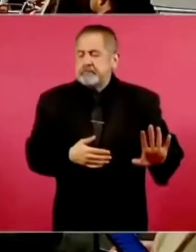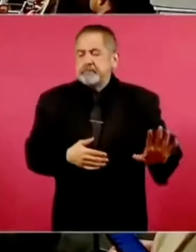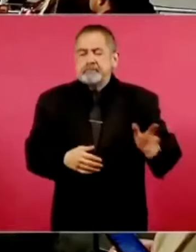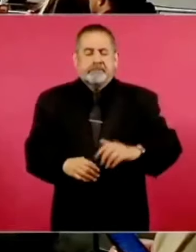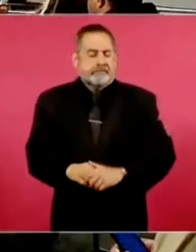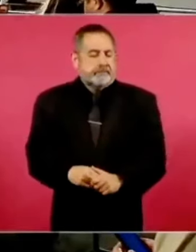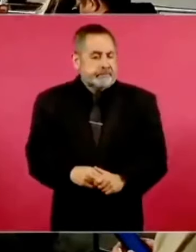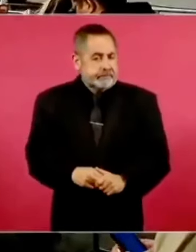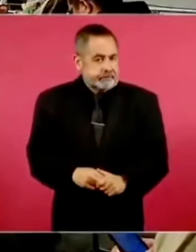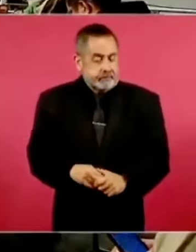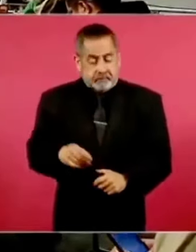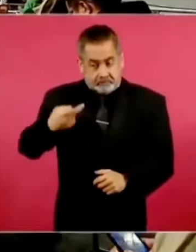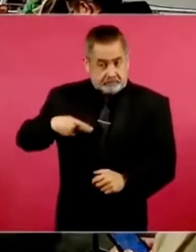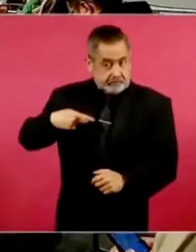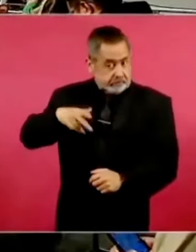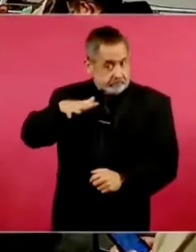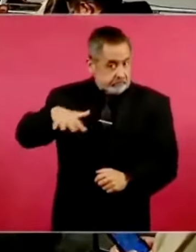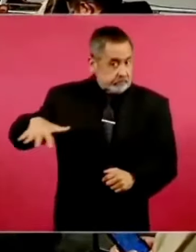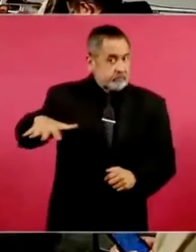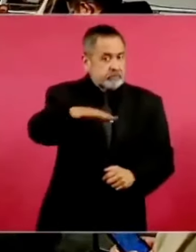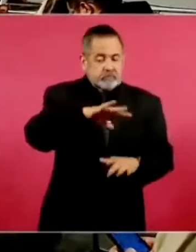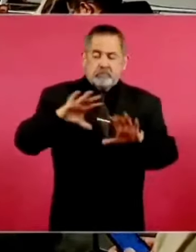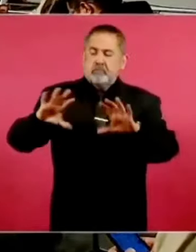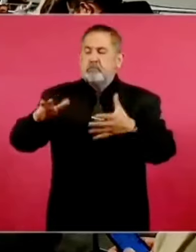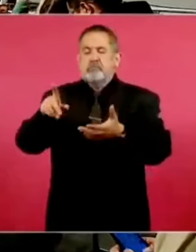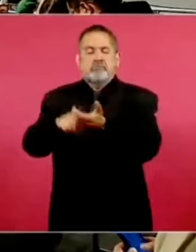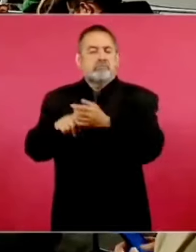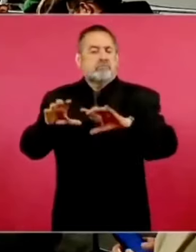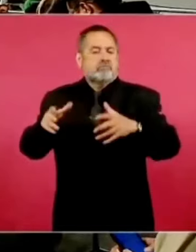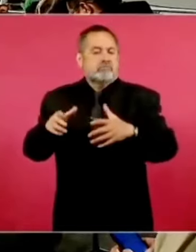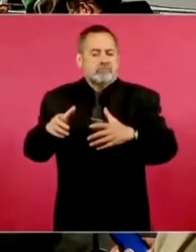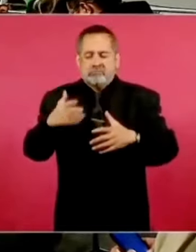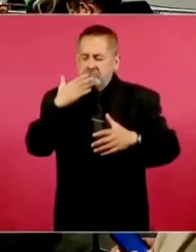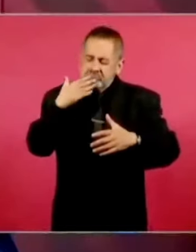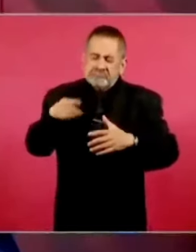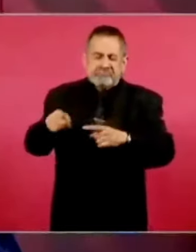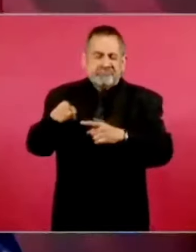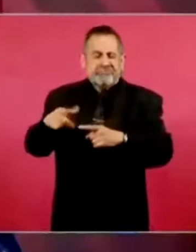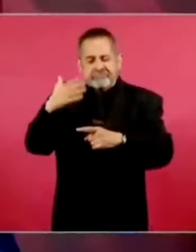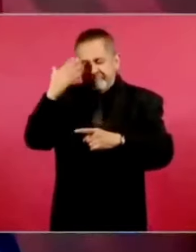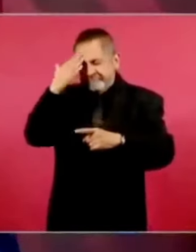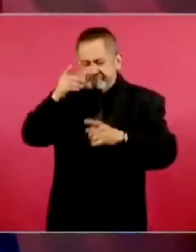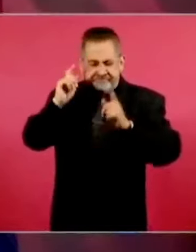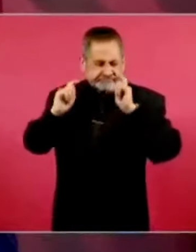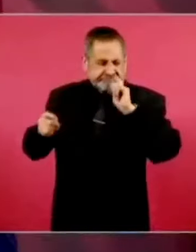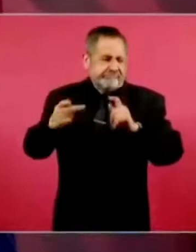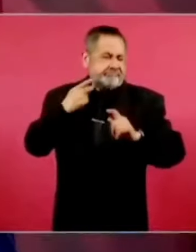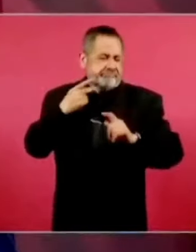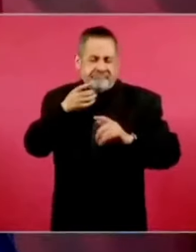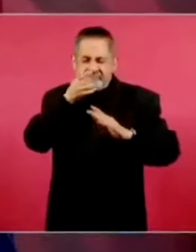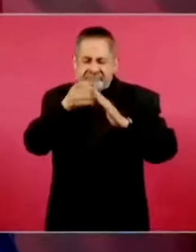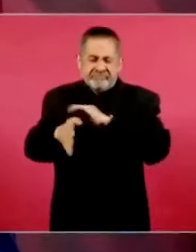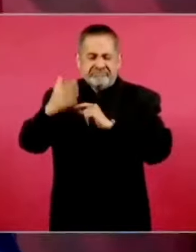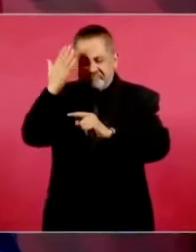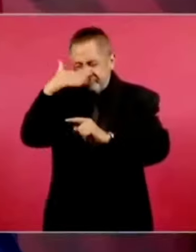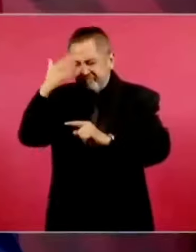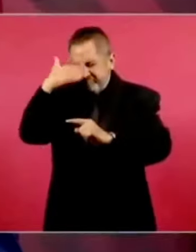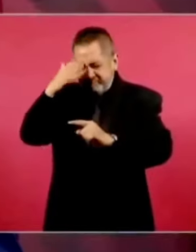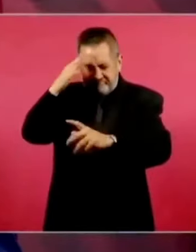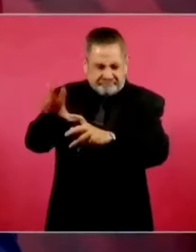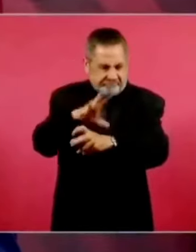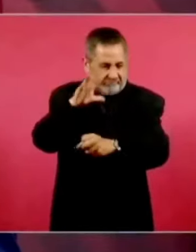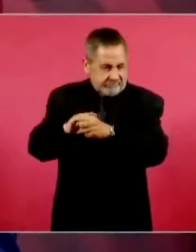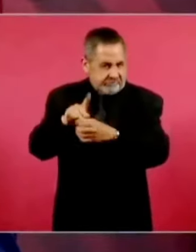porque nuestro pueblo está muy politizado, es muy consciente